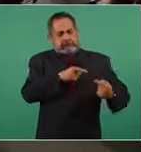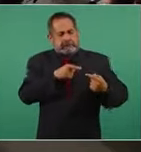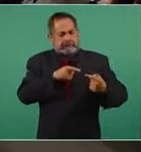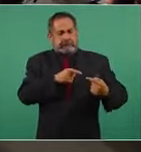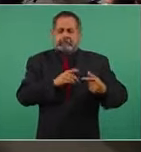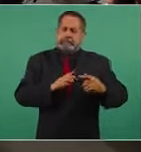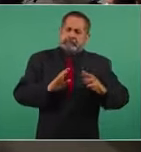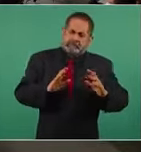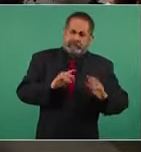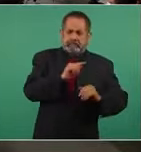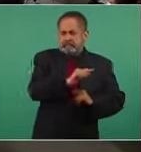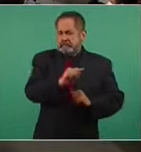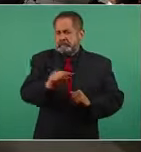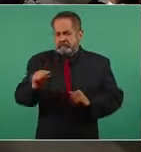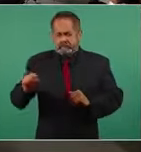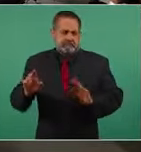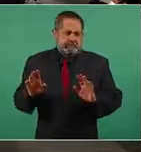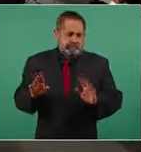Ayer